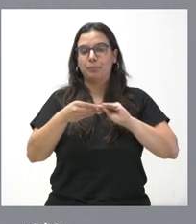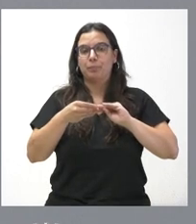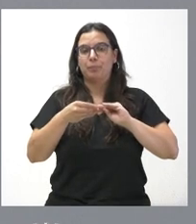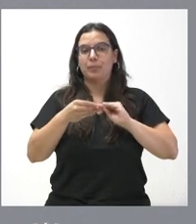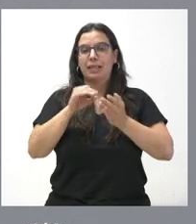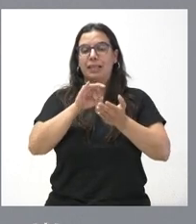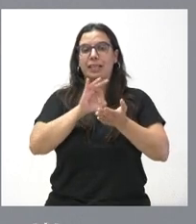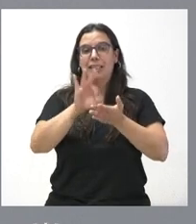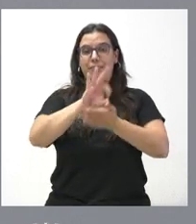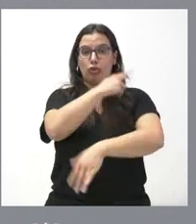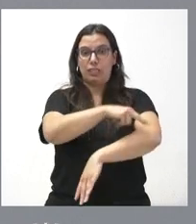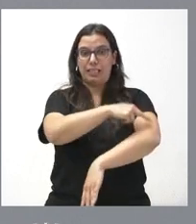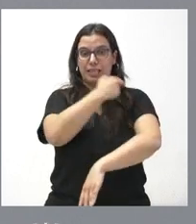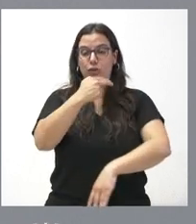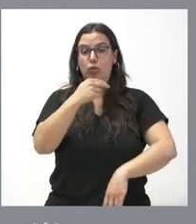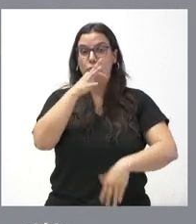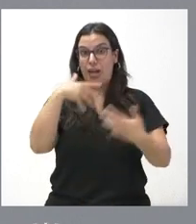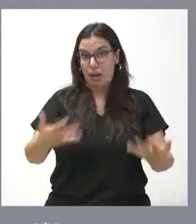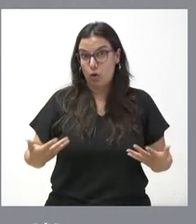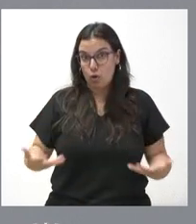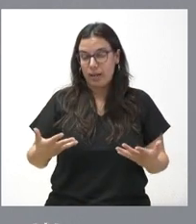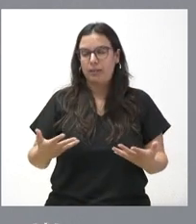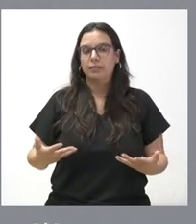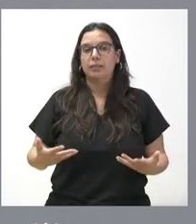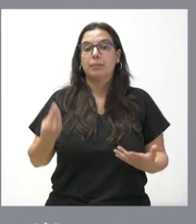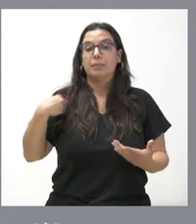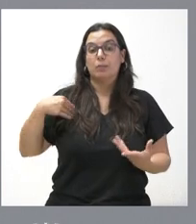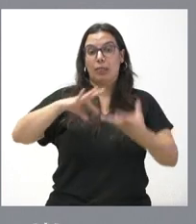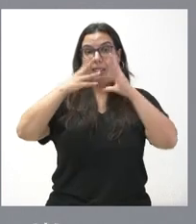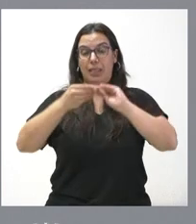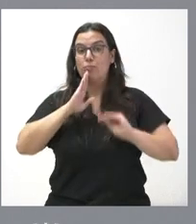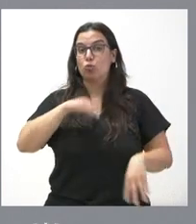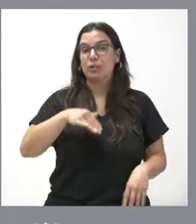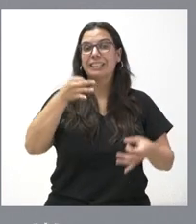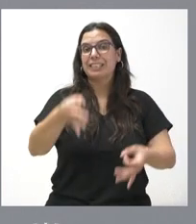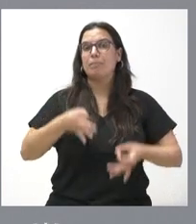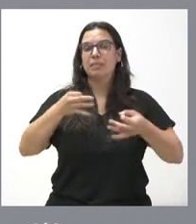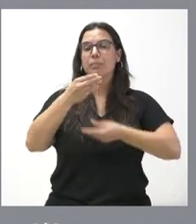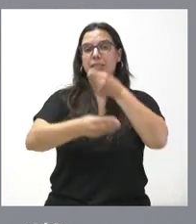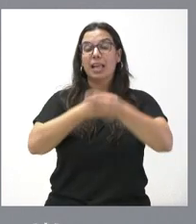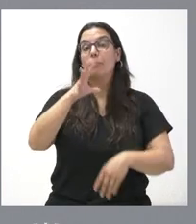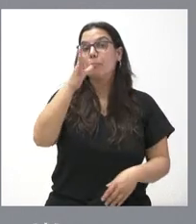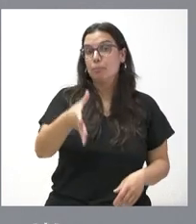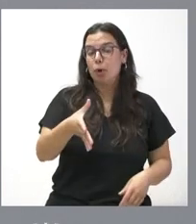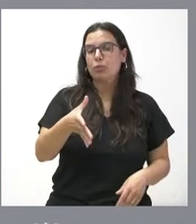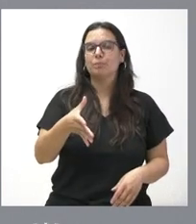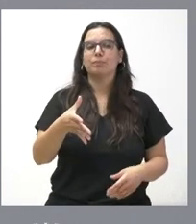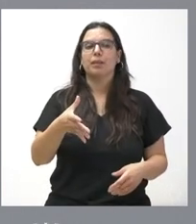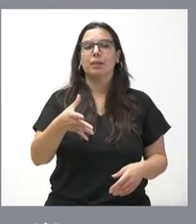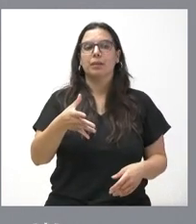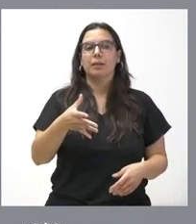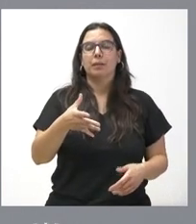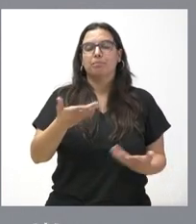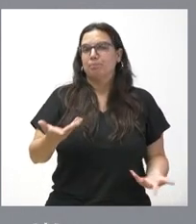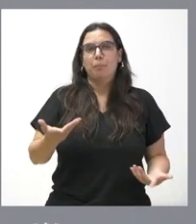servicios sanitarios en este momento, pues esta adecuación se produce siempre teniendo en cuenta varios aspectos. Básicamente,